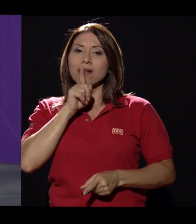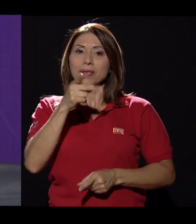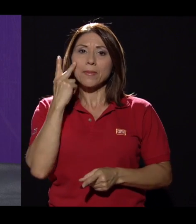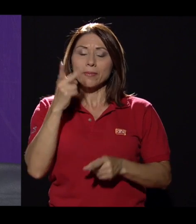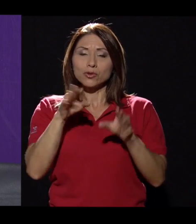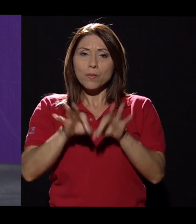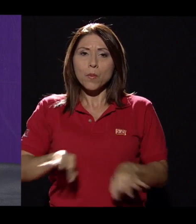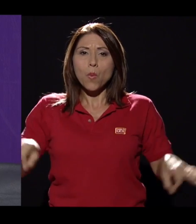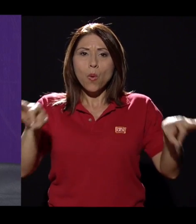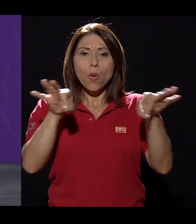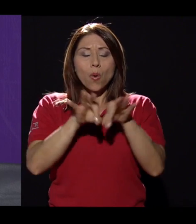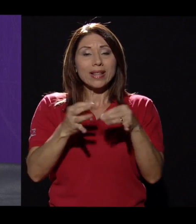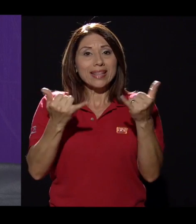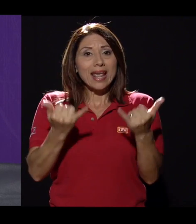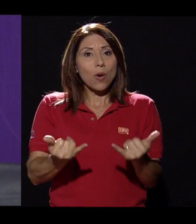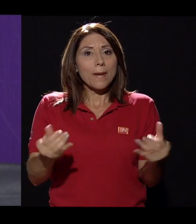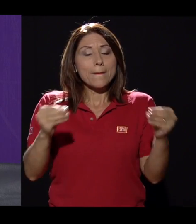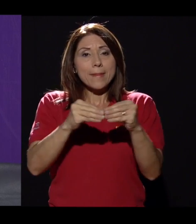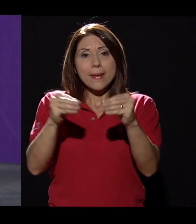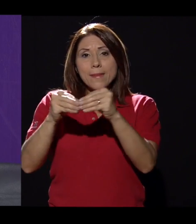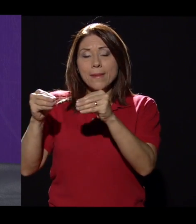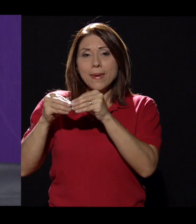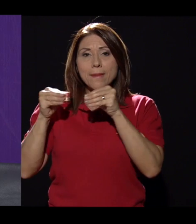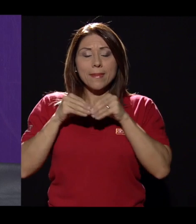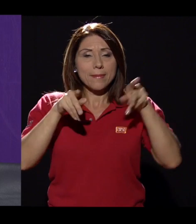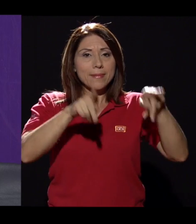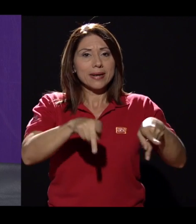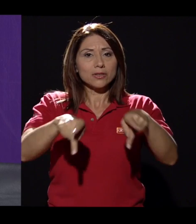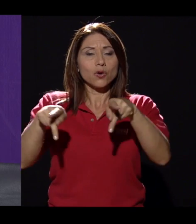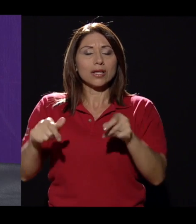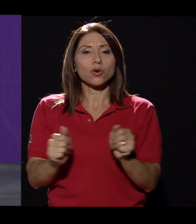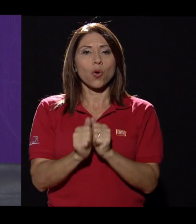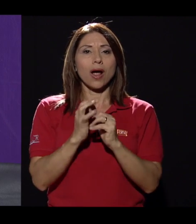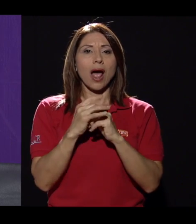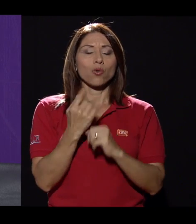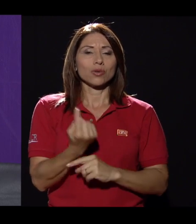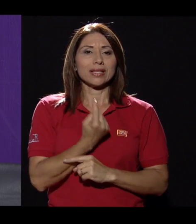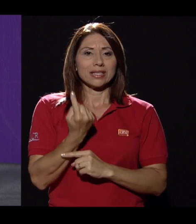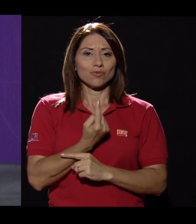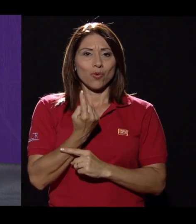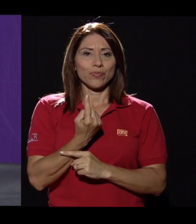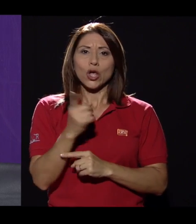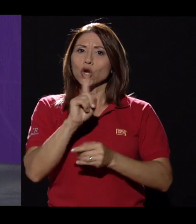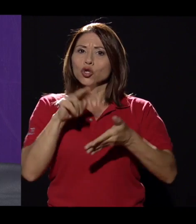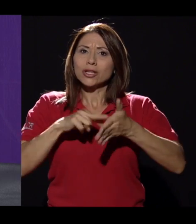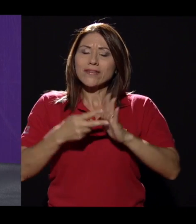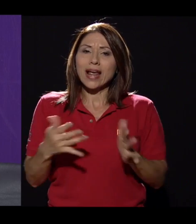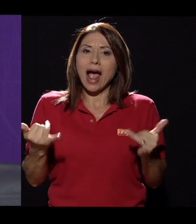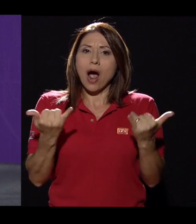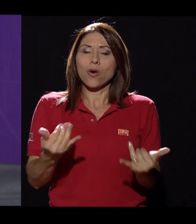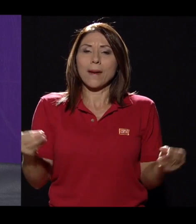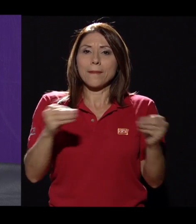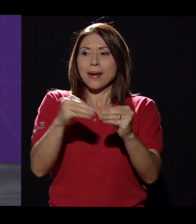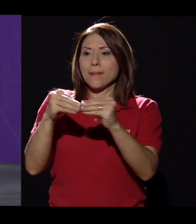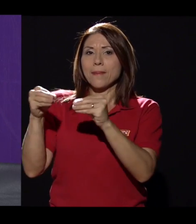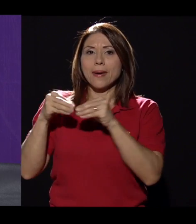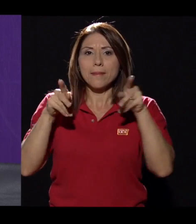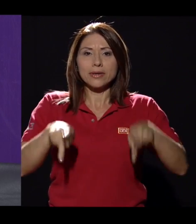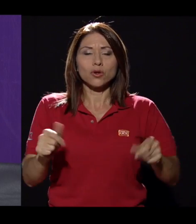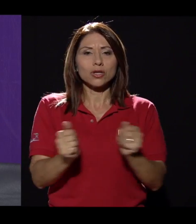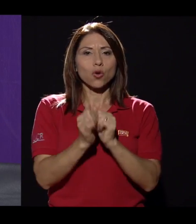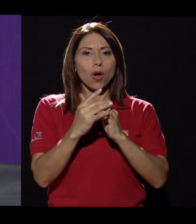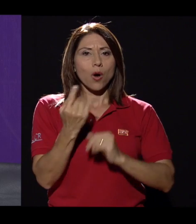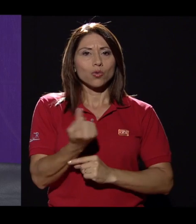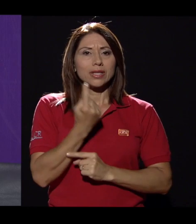es que ha crecido mucho el número de personas con autismo. No quiere decir que ahora haya más personas con autismo,